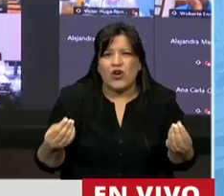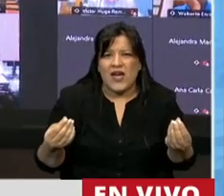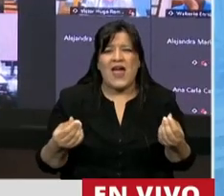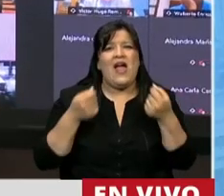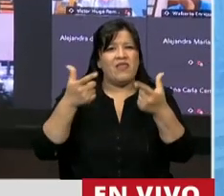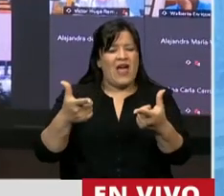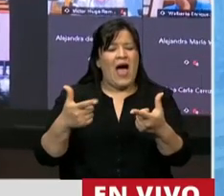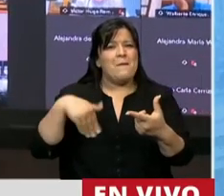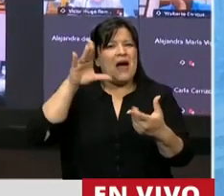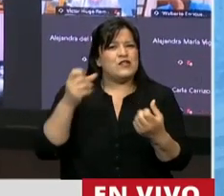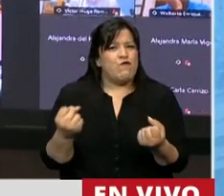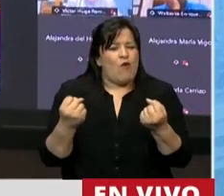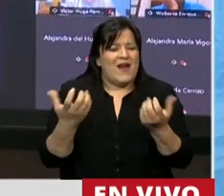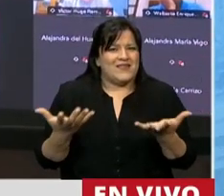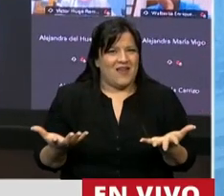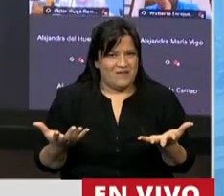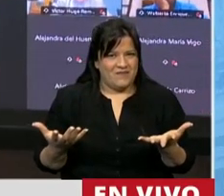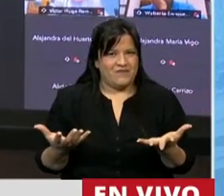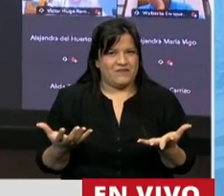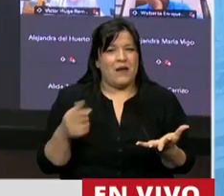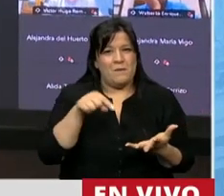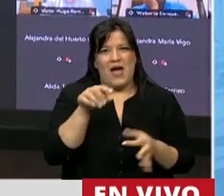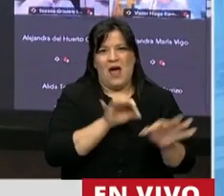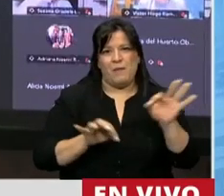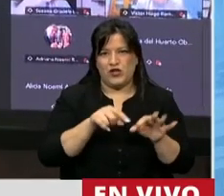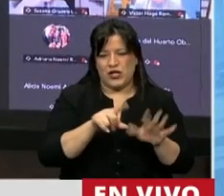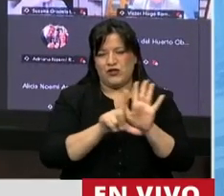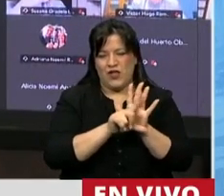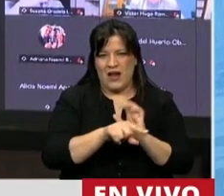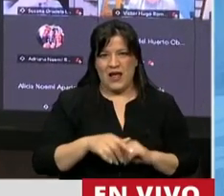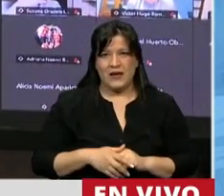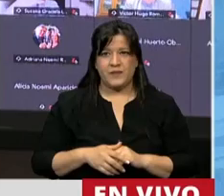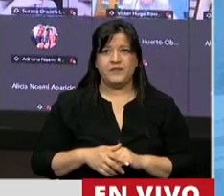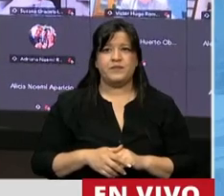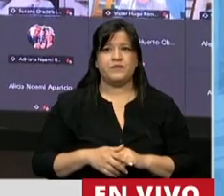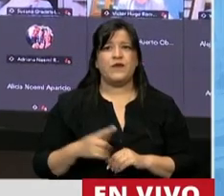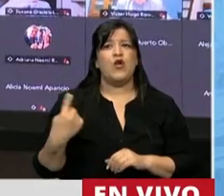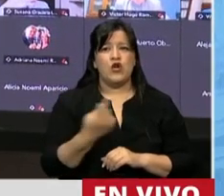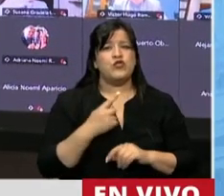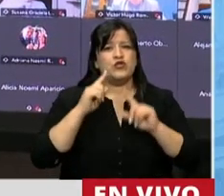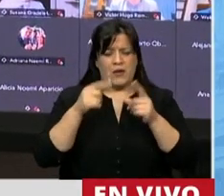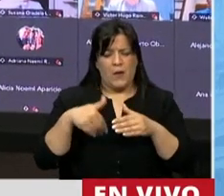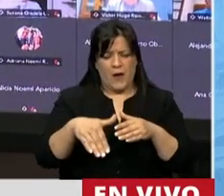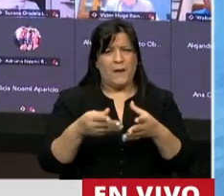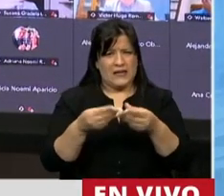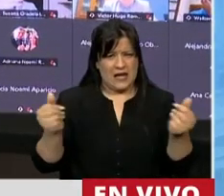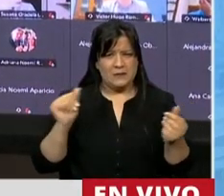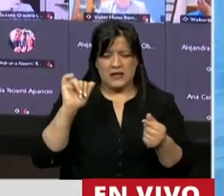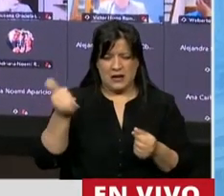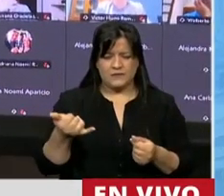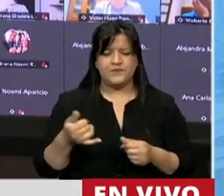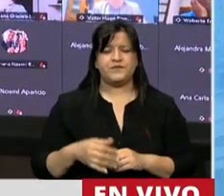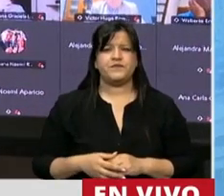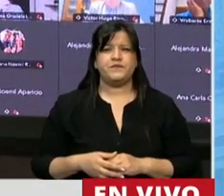cuerpo a darle materia a este proyecto de ley y lo decimos también ya voy terminando señor presidente